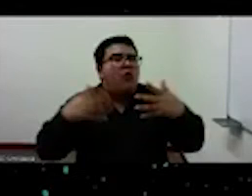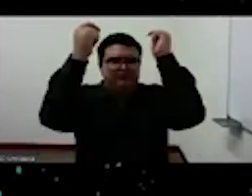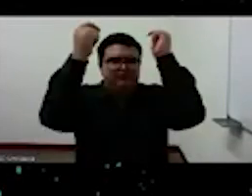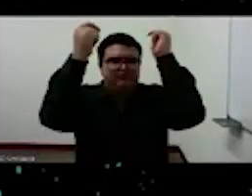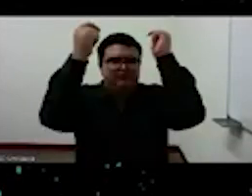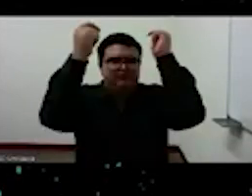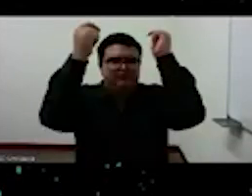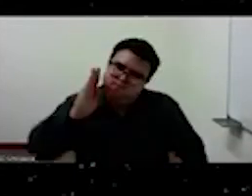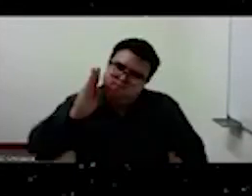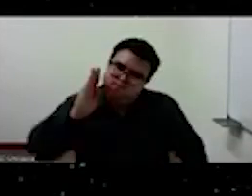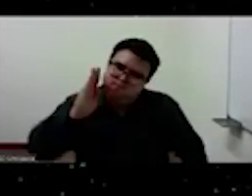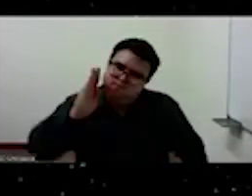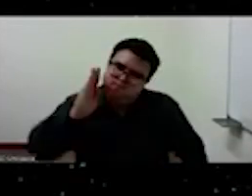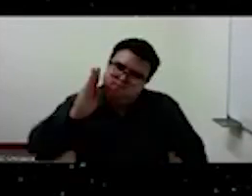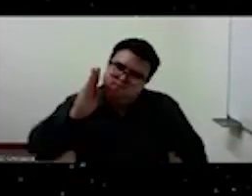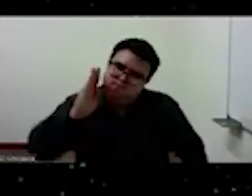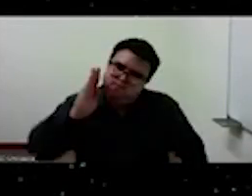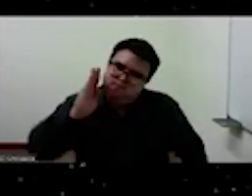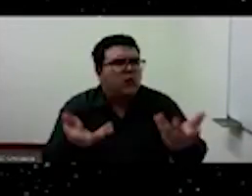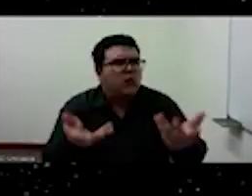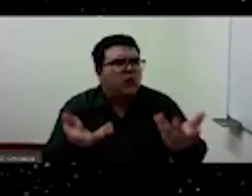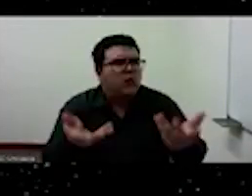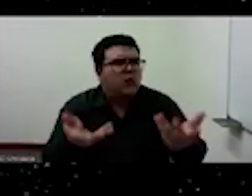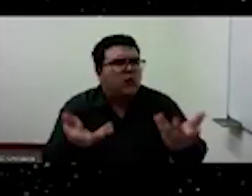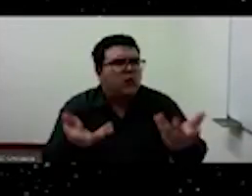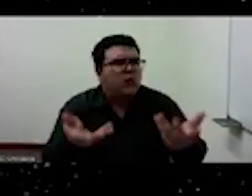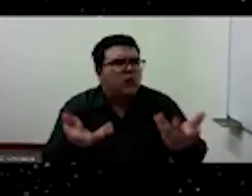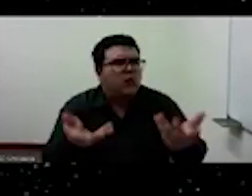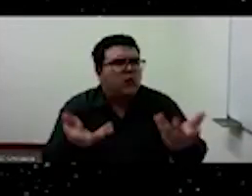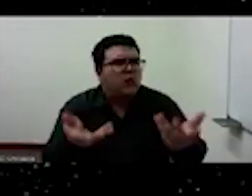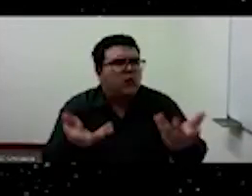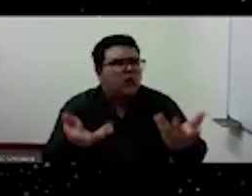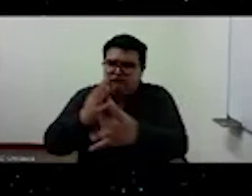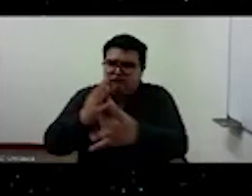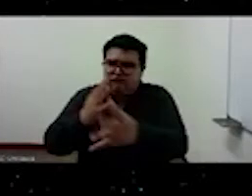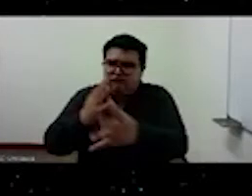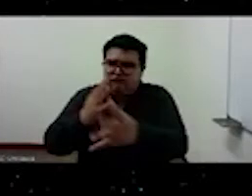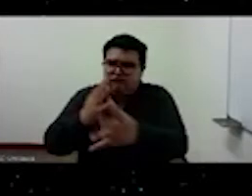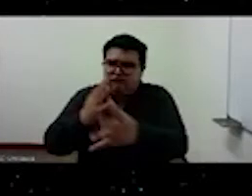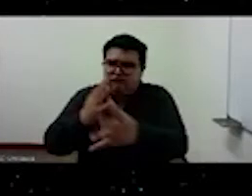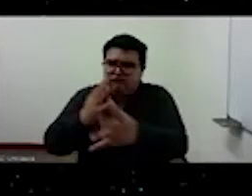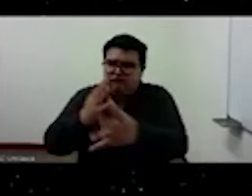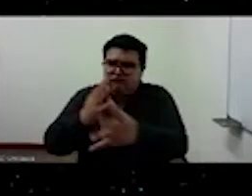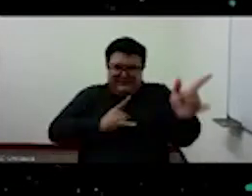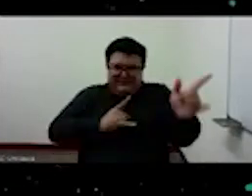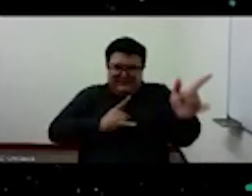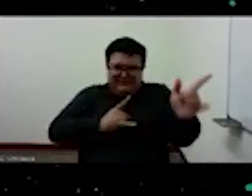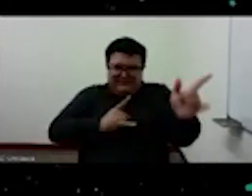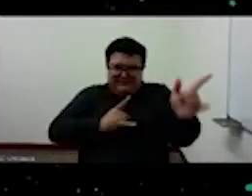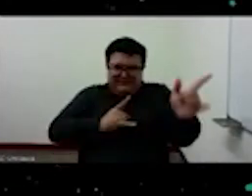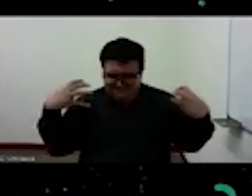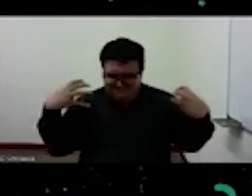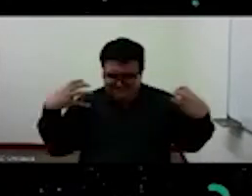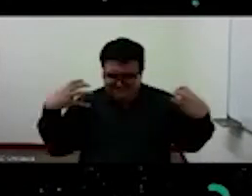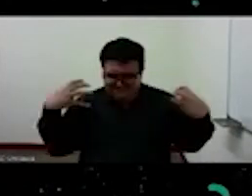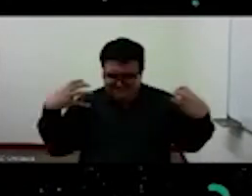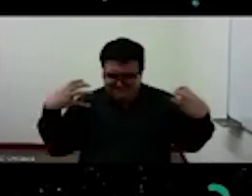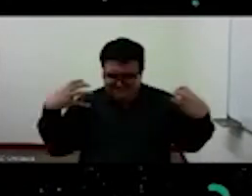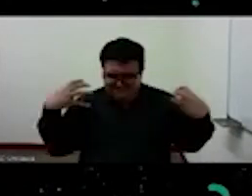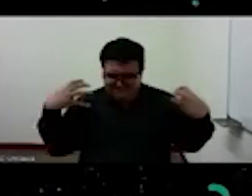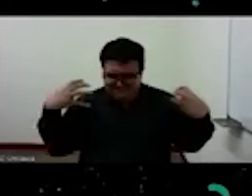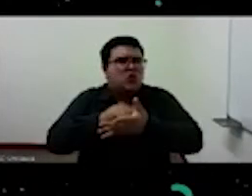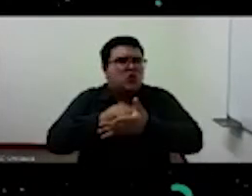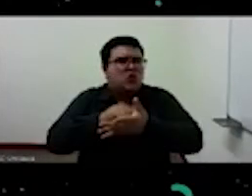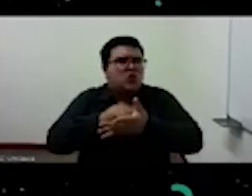de la información de la producción de la de la de